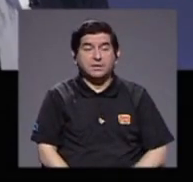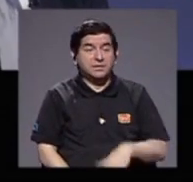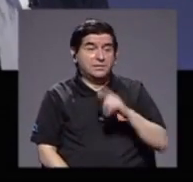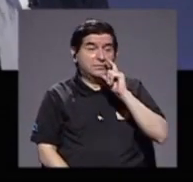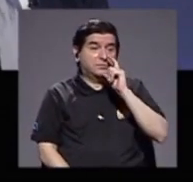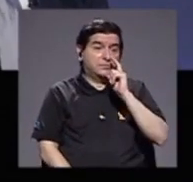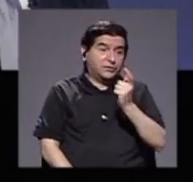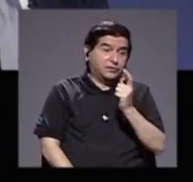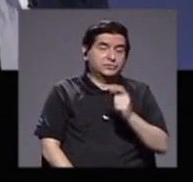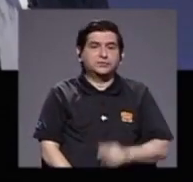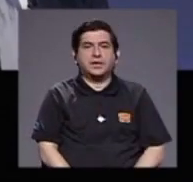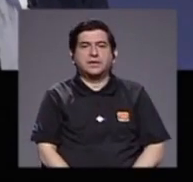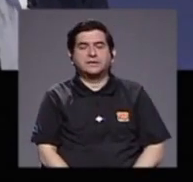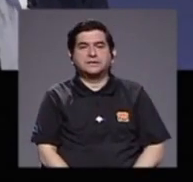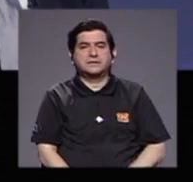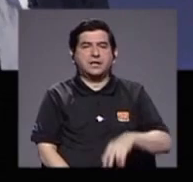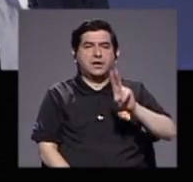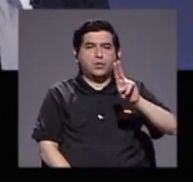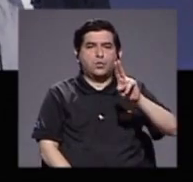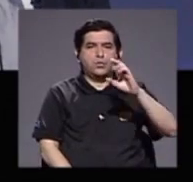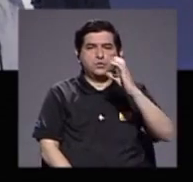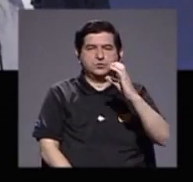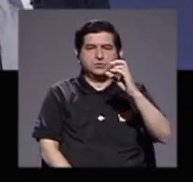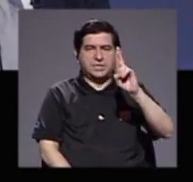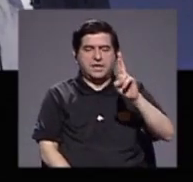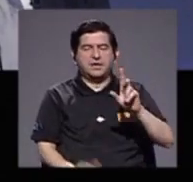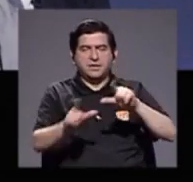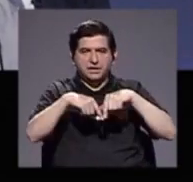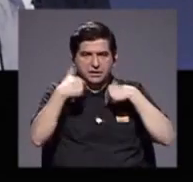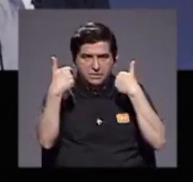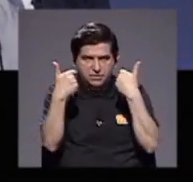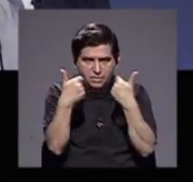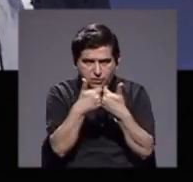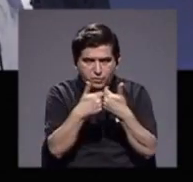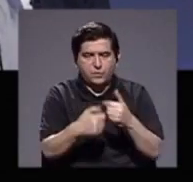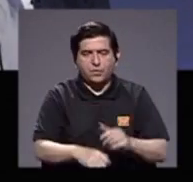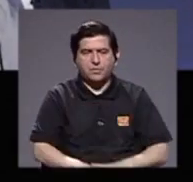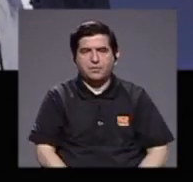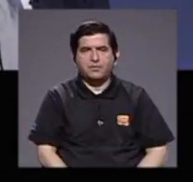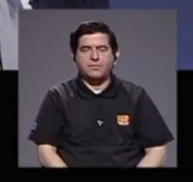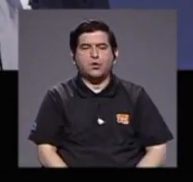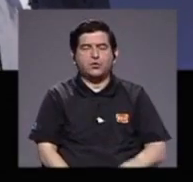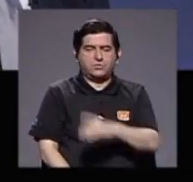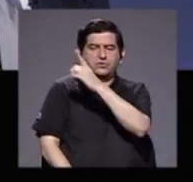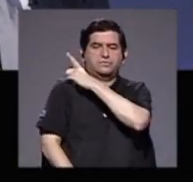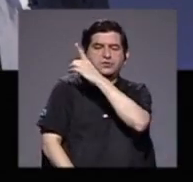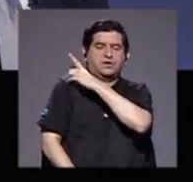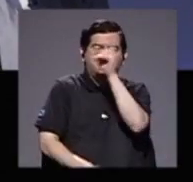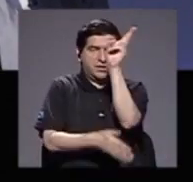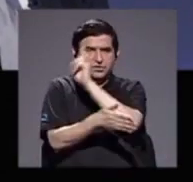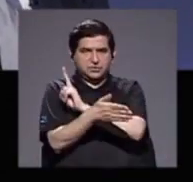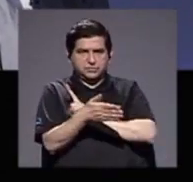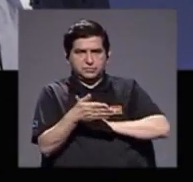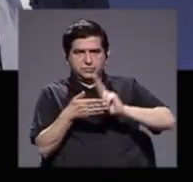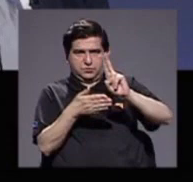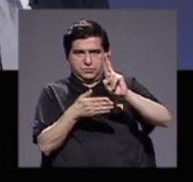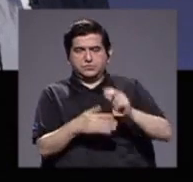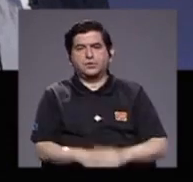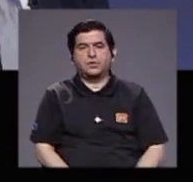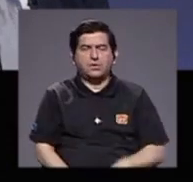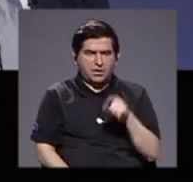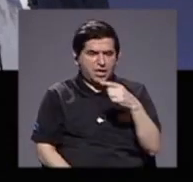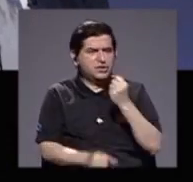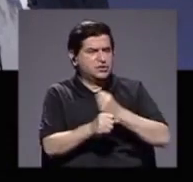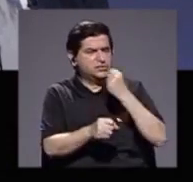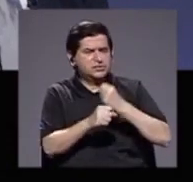afortunadamente en la universidad de Costa Rica el grupo que tomó la dirección de la universidad está